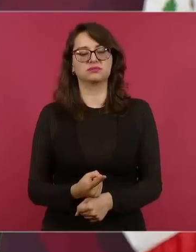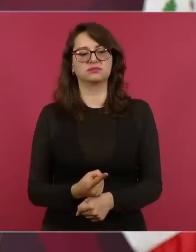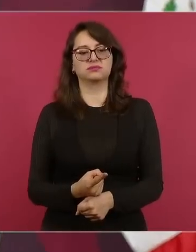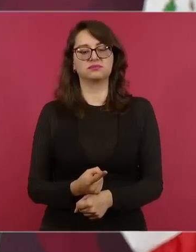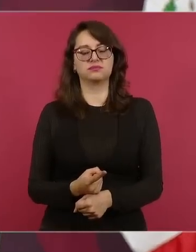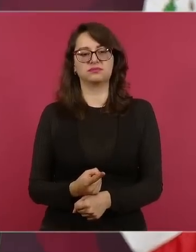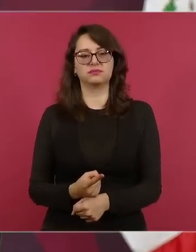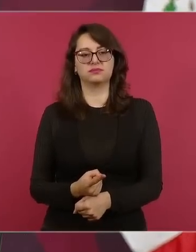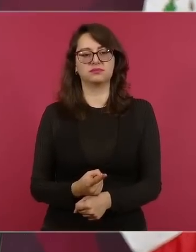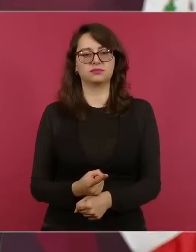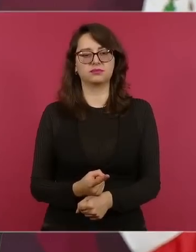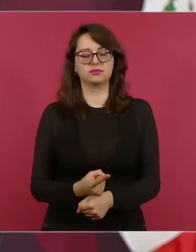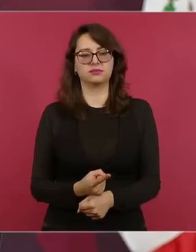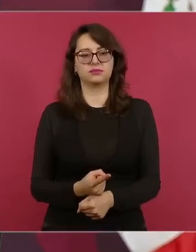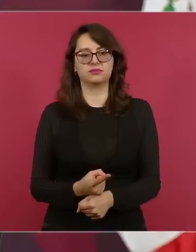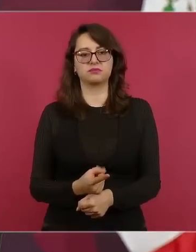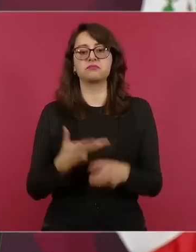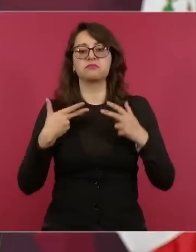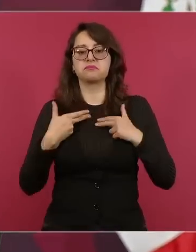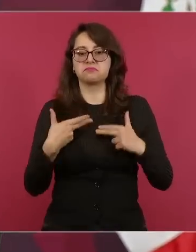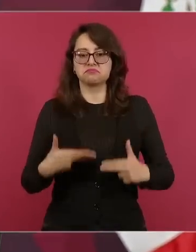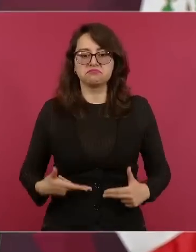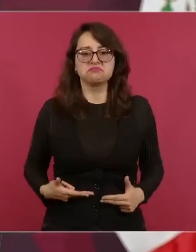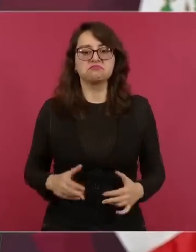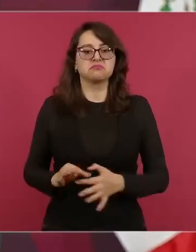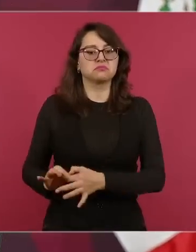muy humanos,